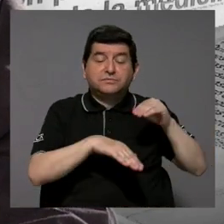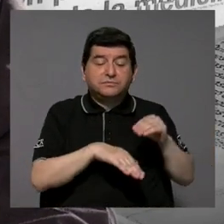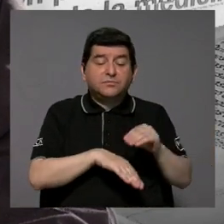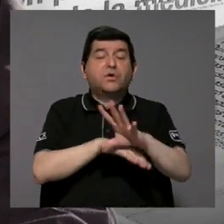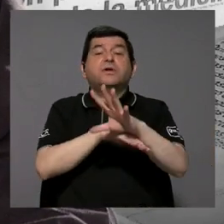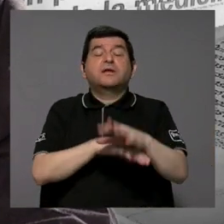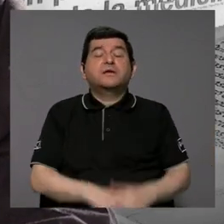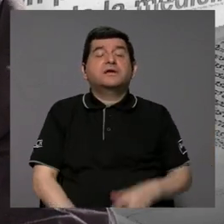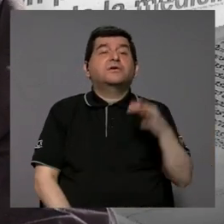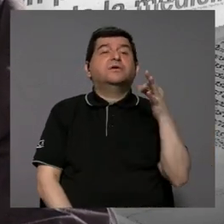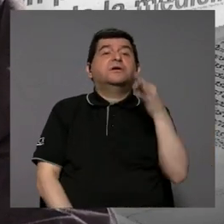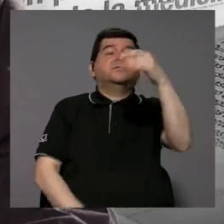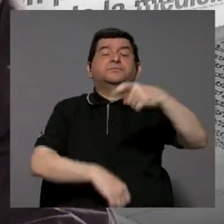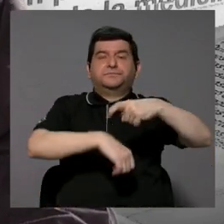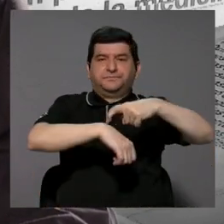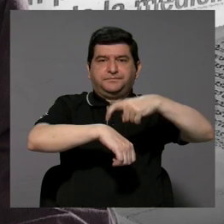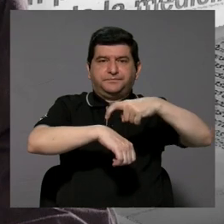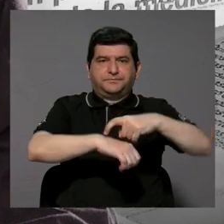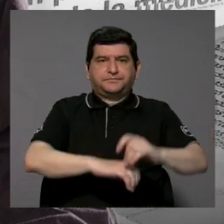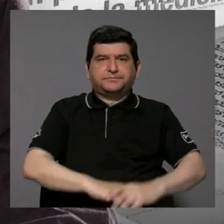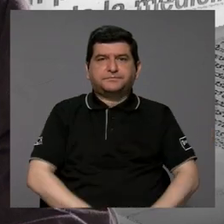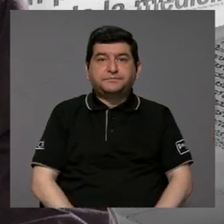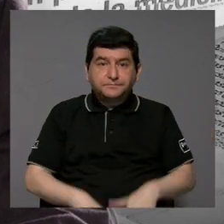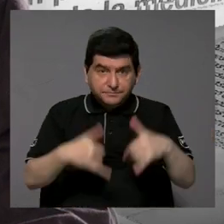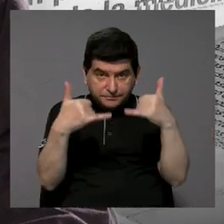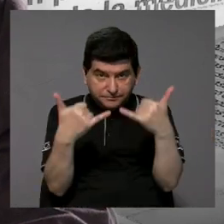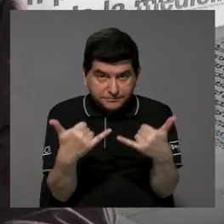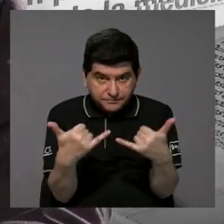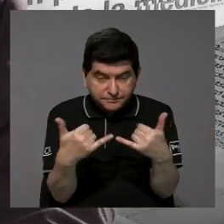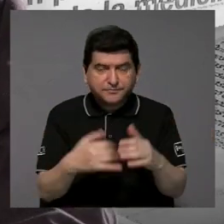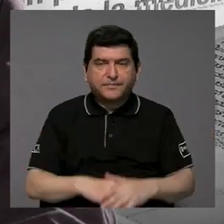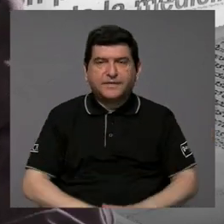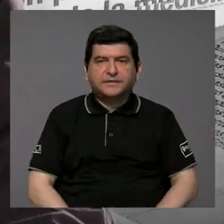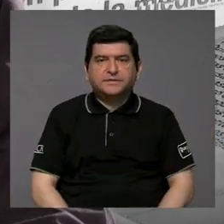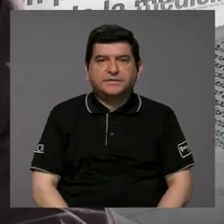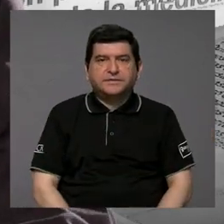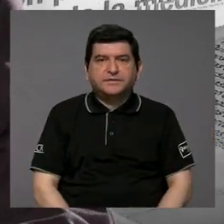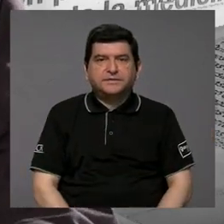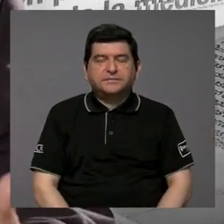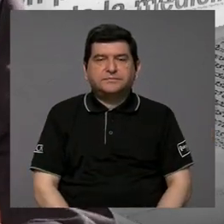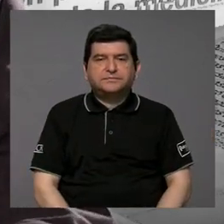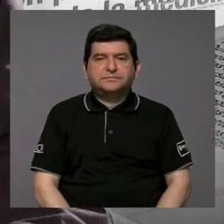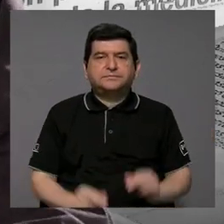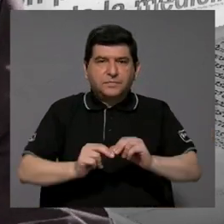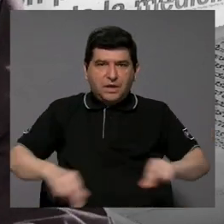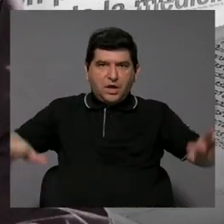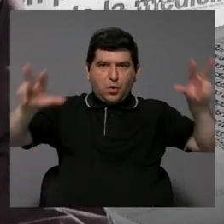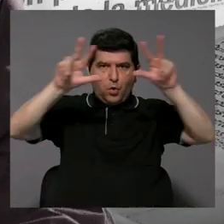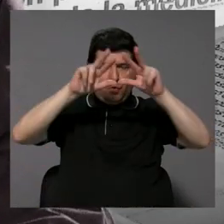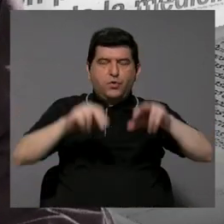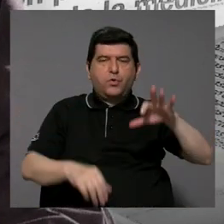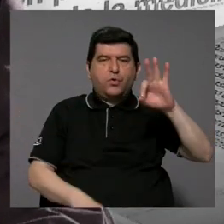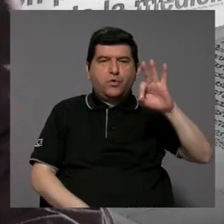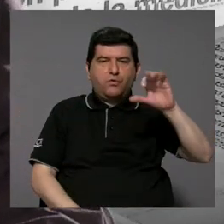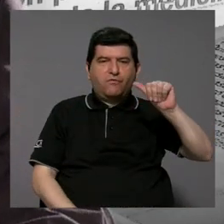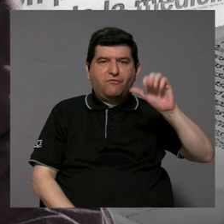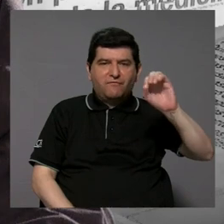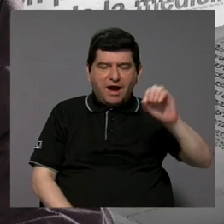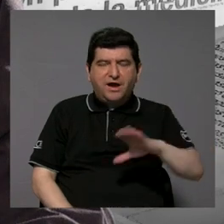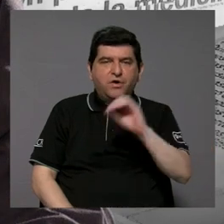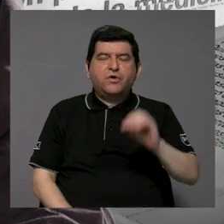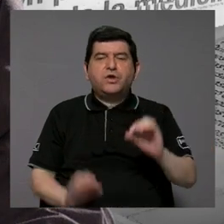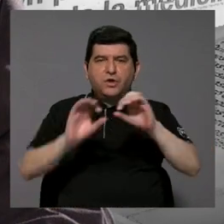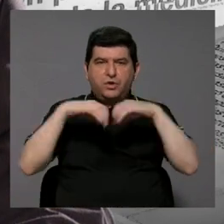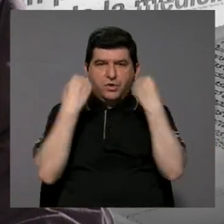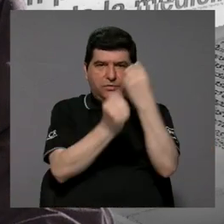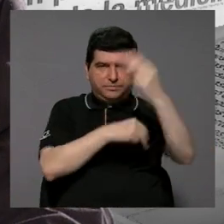efectos a largo plazo. Entonces, ahorita las Naciones Unidas, FAO y la Organización